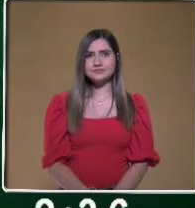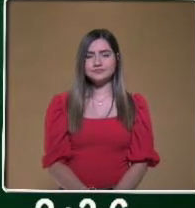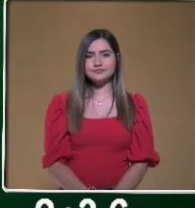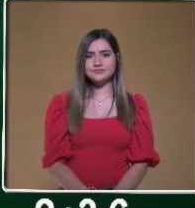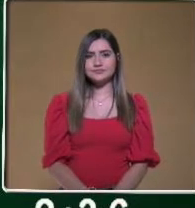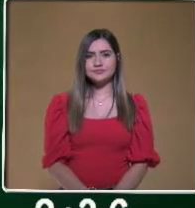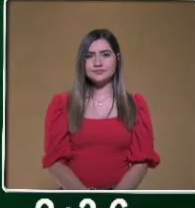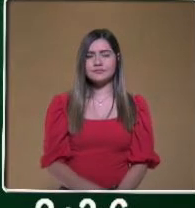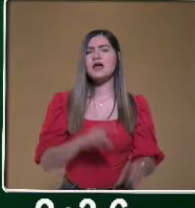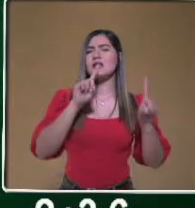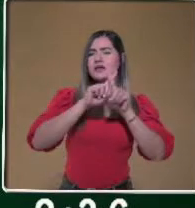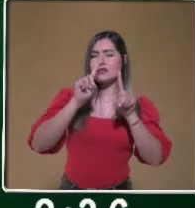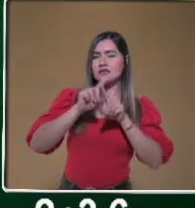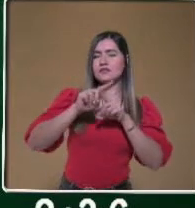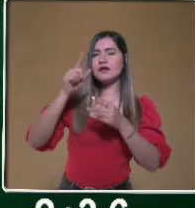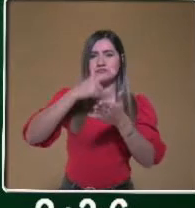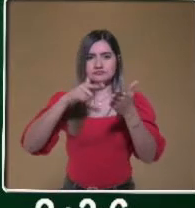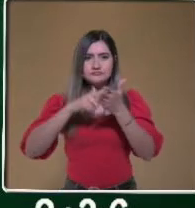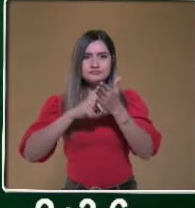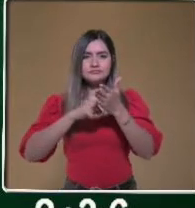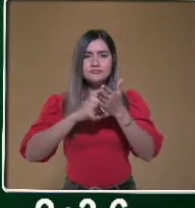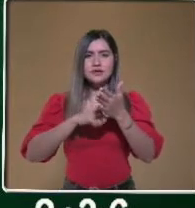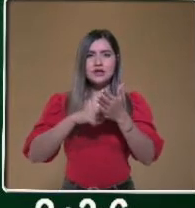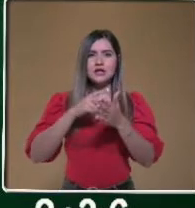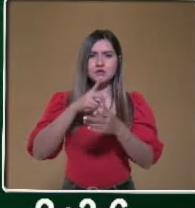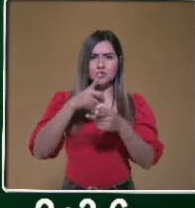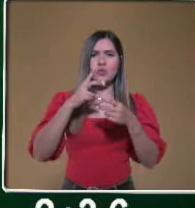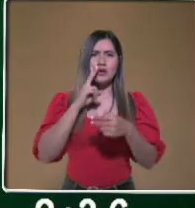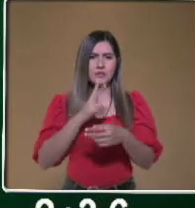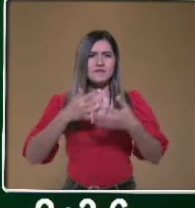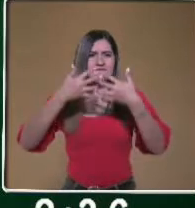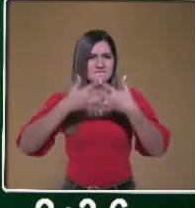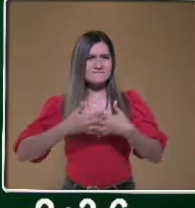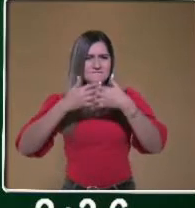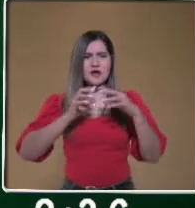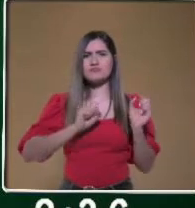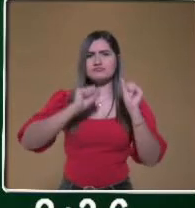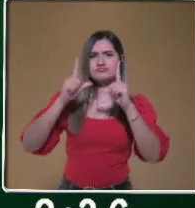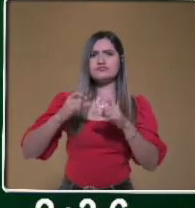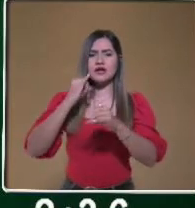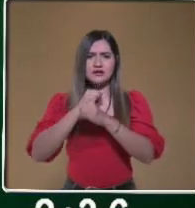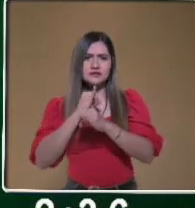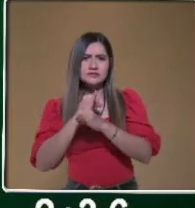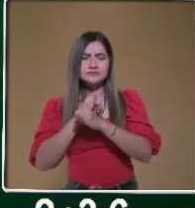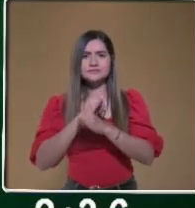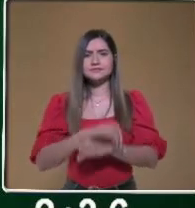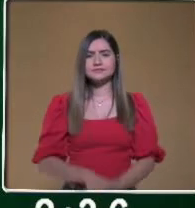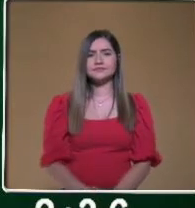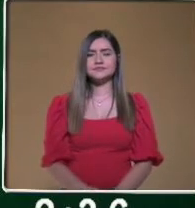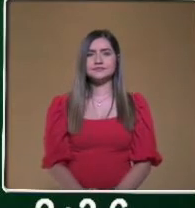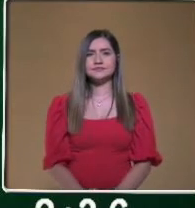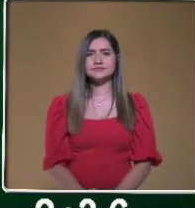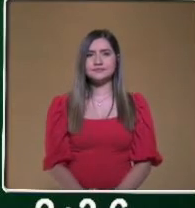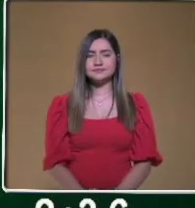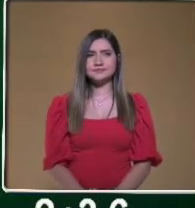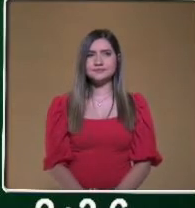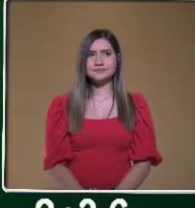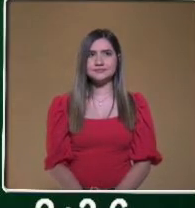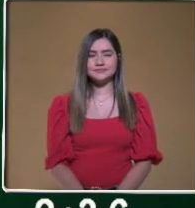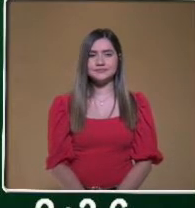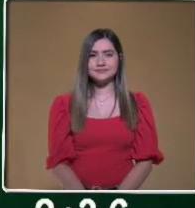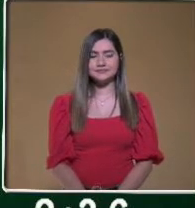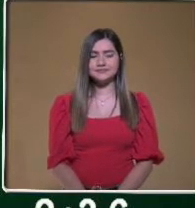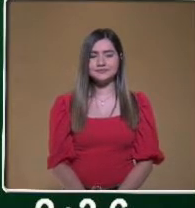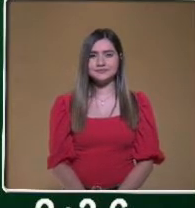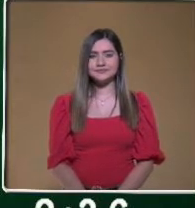en internet y ahí se puede ver el precio o incluso ver si algunos de ellos tienen ofertas. Es correcto,